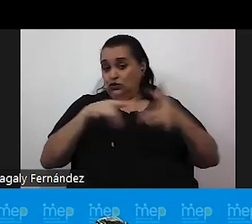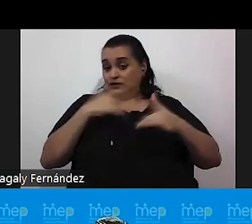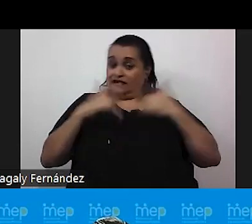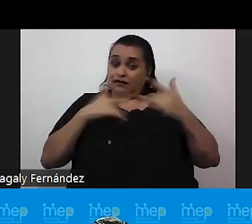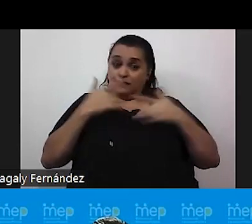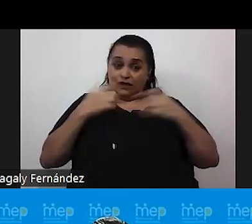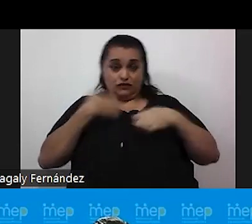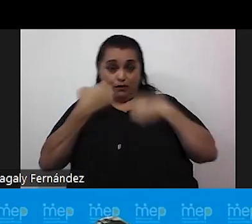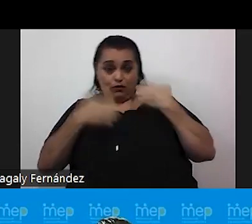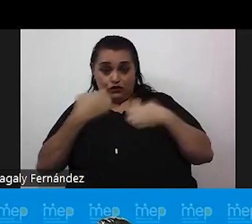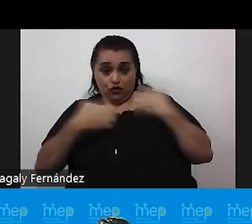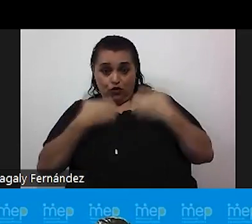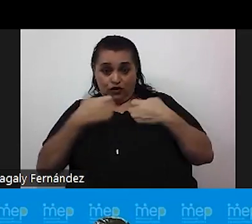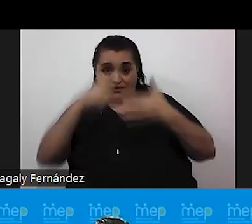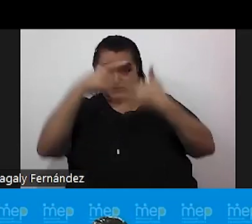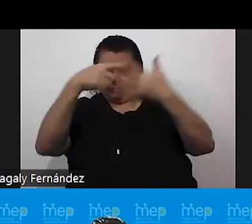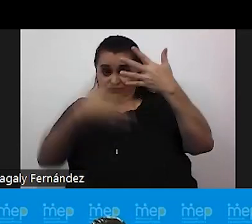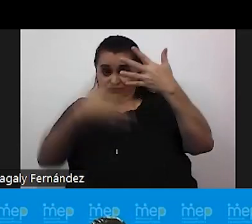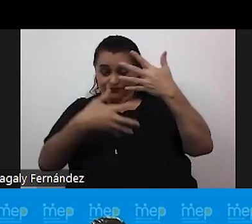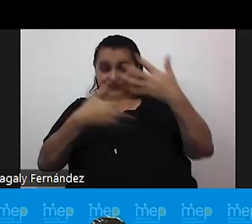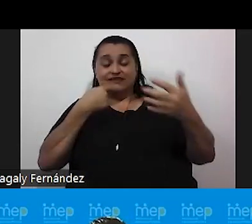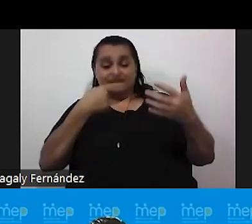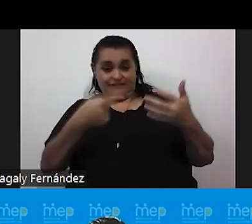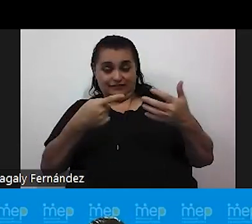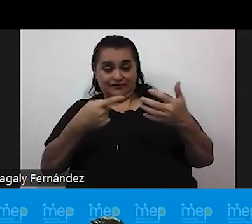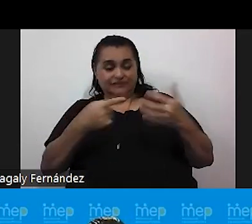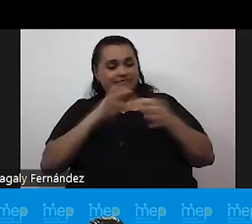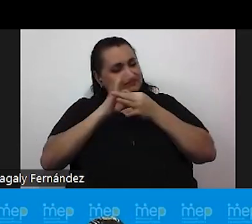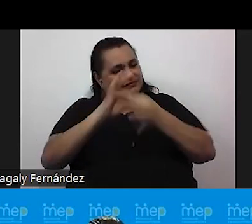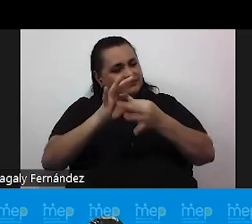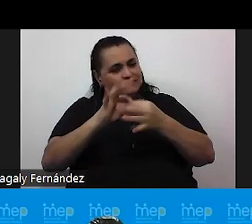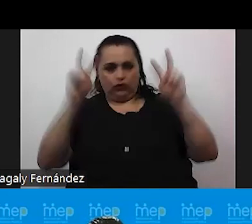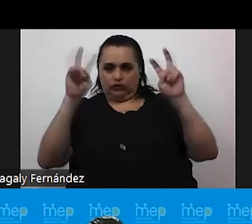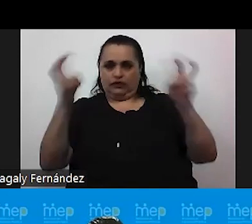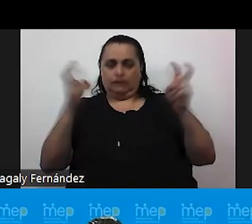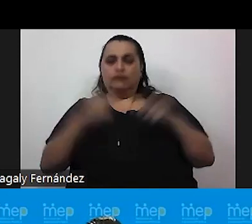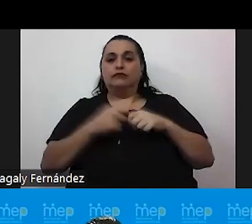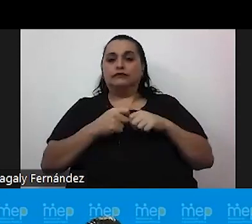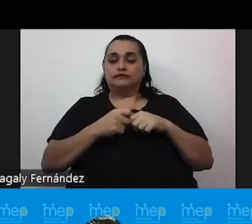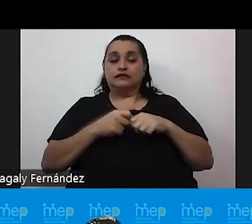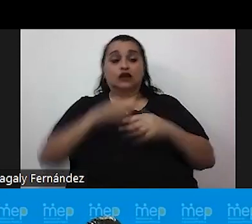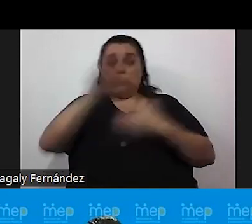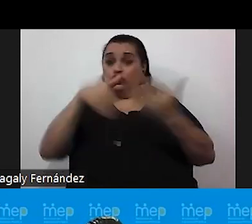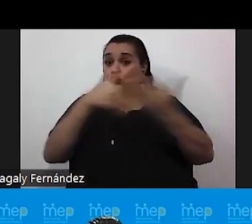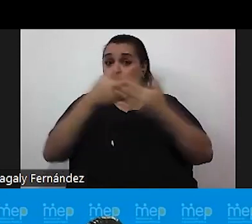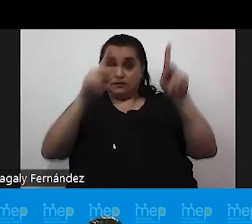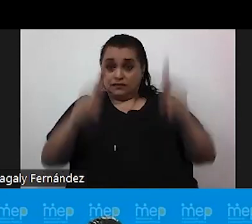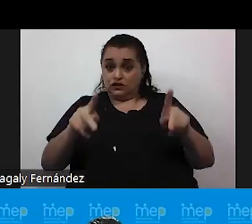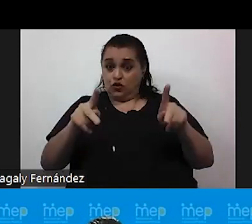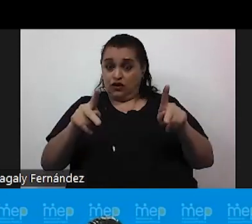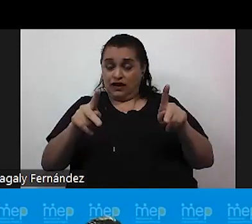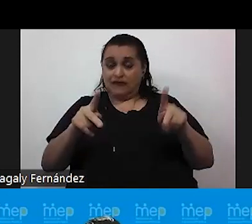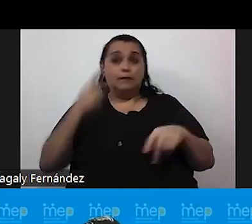emociones, como ustedes los quieran ver, tienen que ver con este tema. Para todas aquellas personas que son